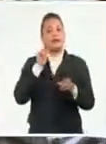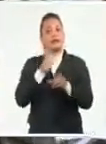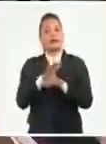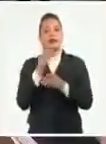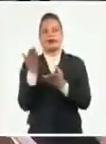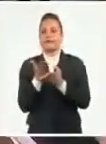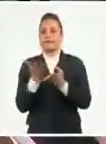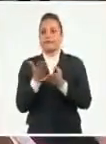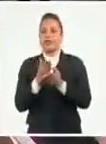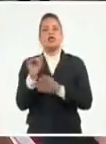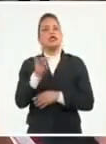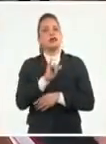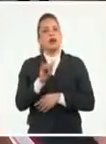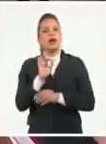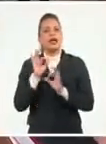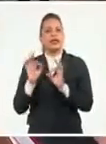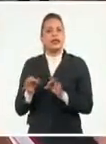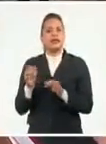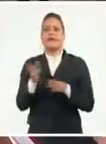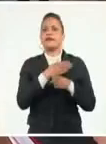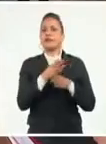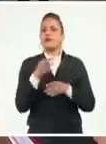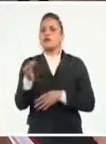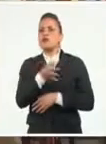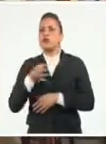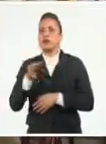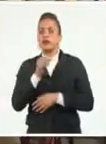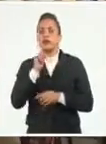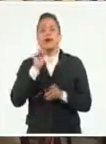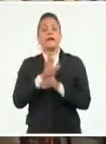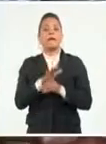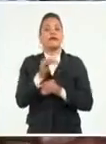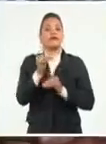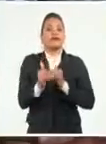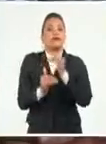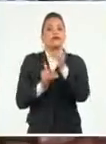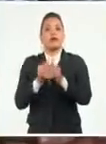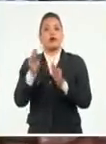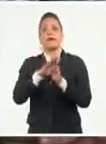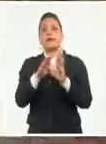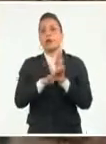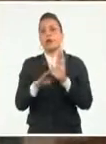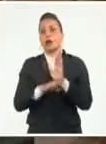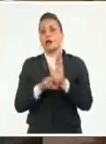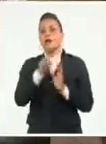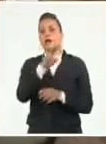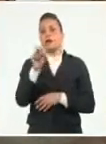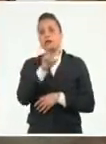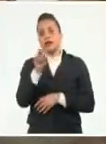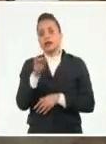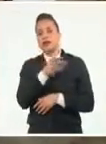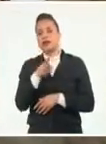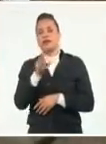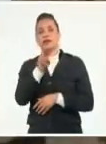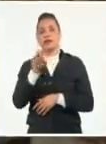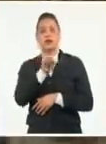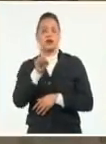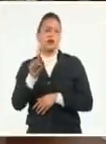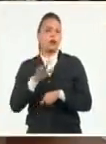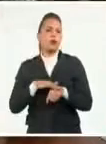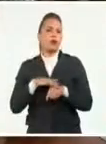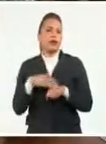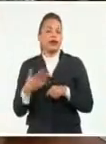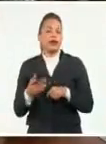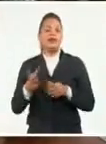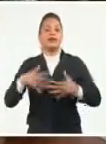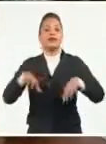se realizará de esta forma en varios municipios, donde se avanzó en el programa académico 2020-2021, debido a una situación